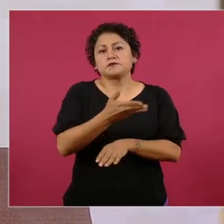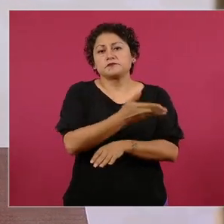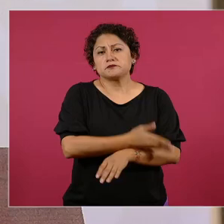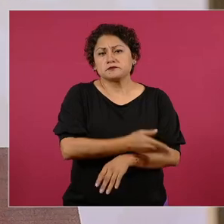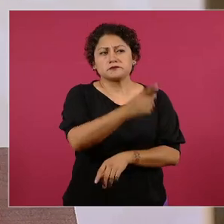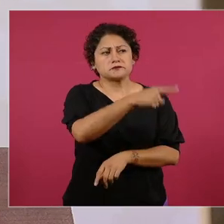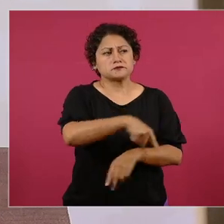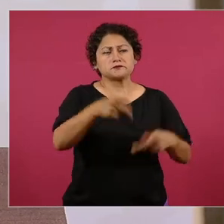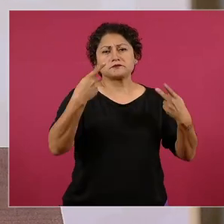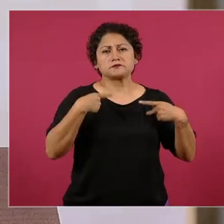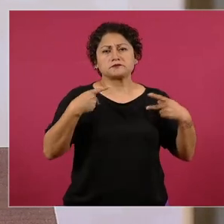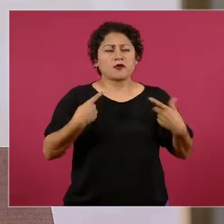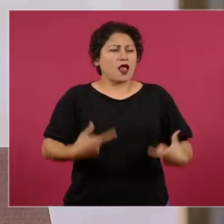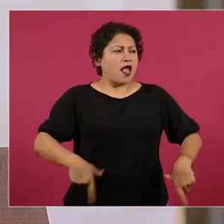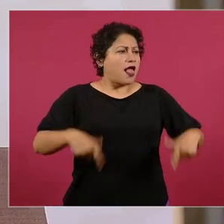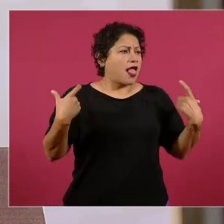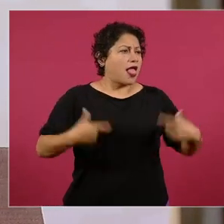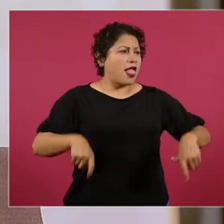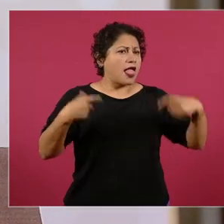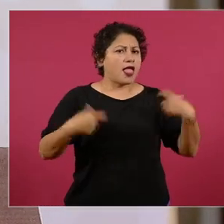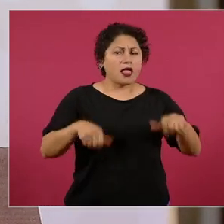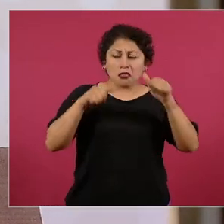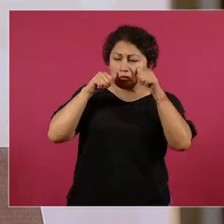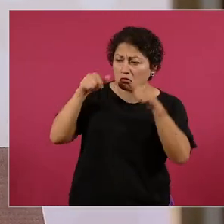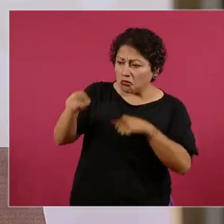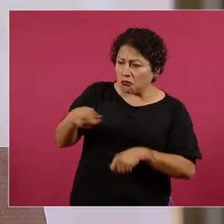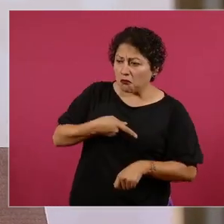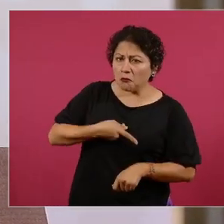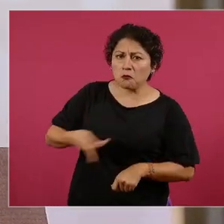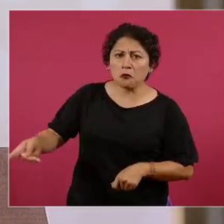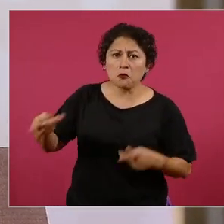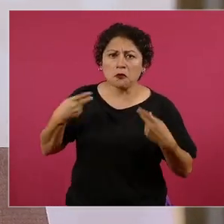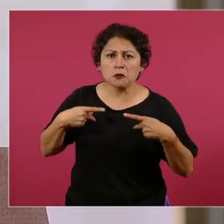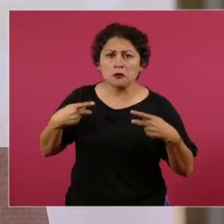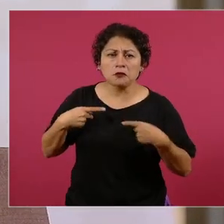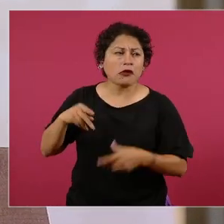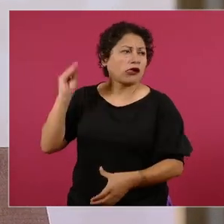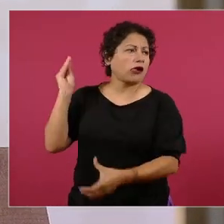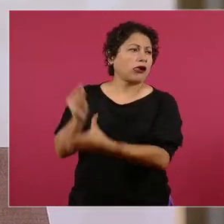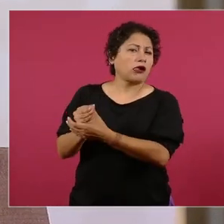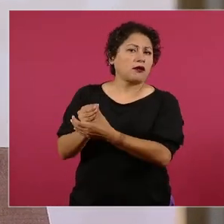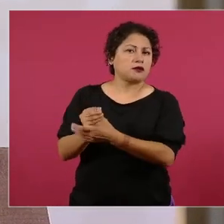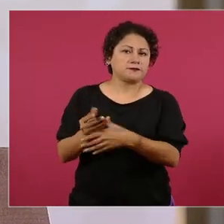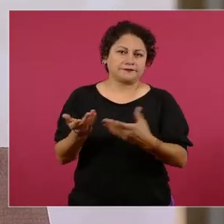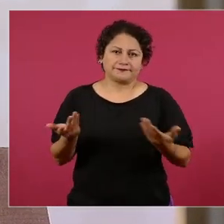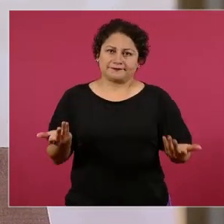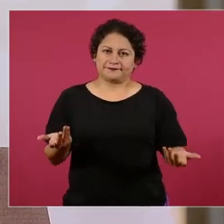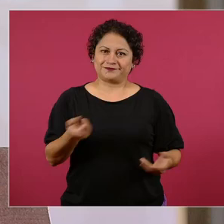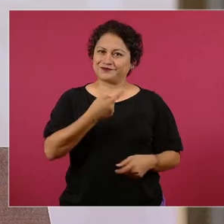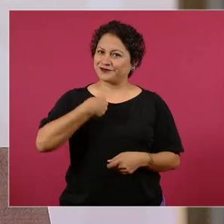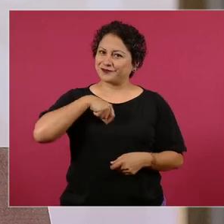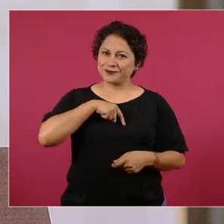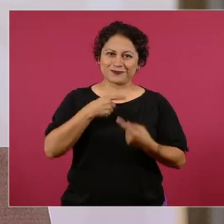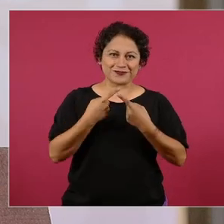del pueblo, para nosotros eso es parte fundamental de la agenda.